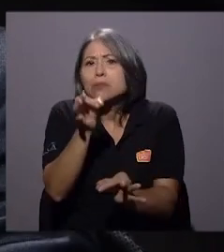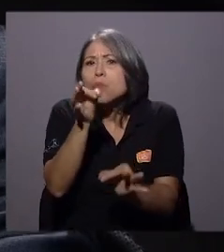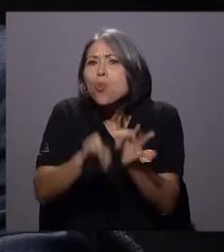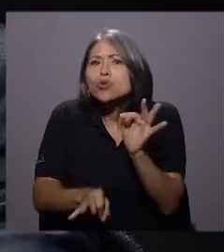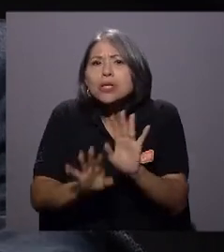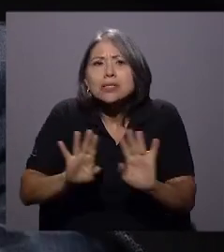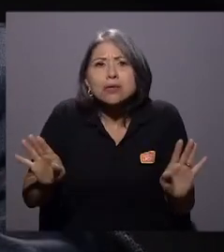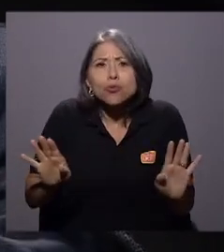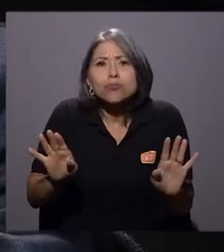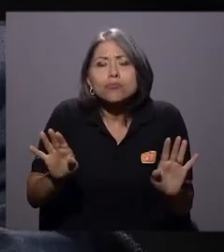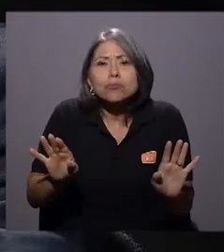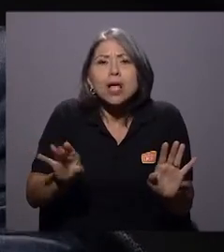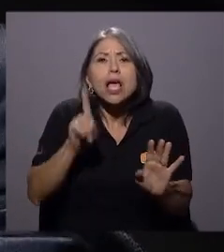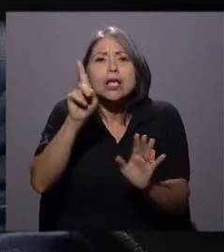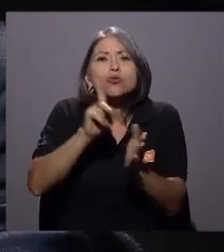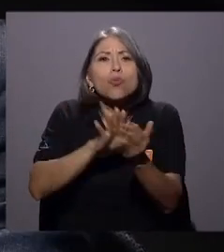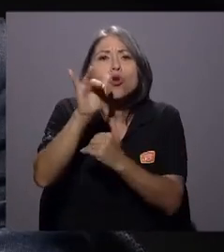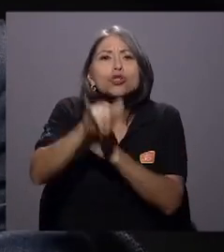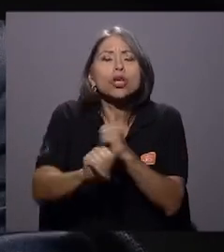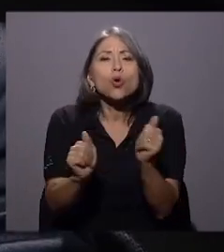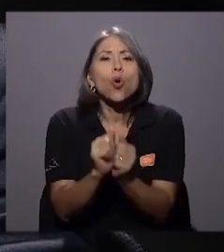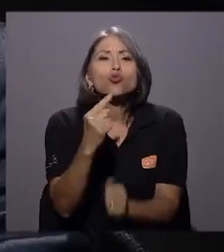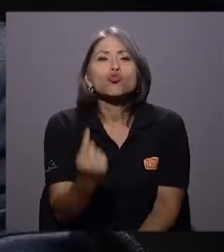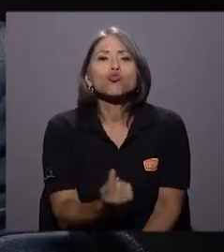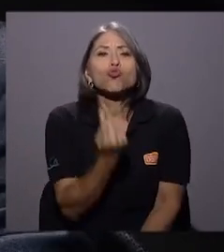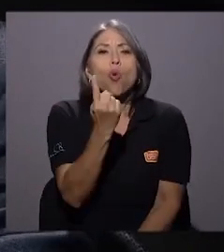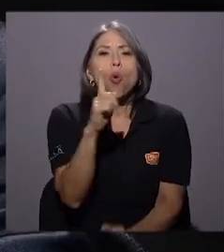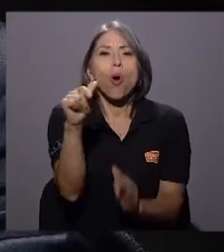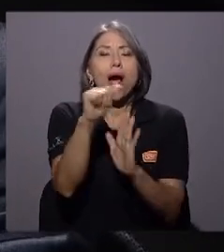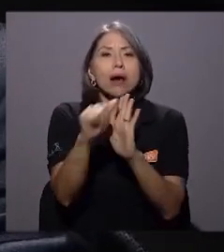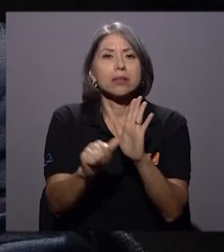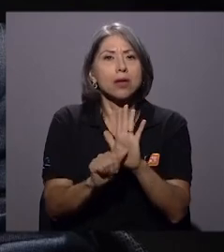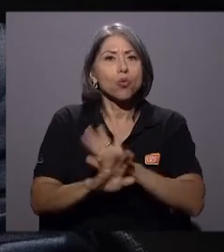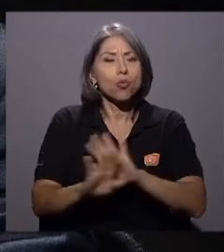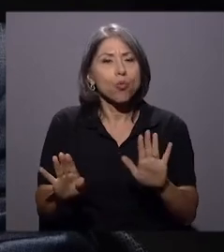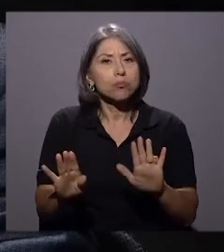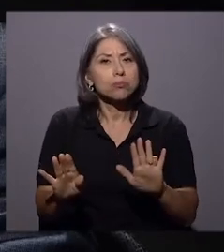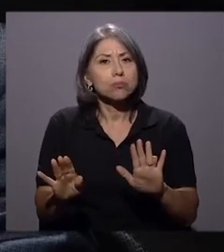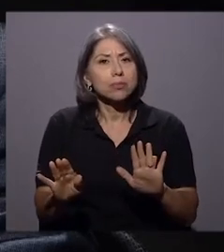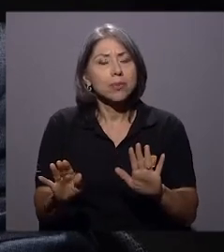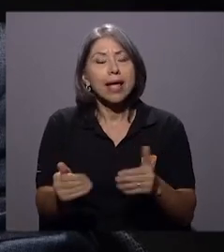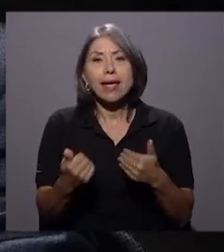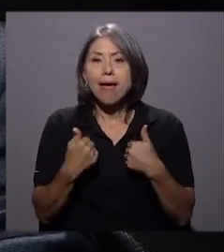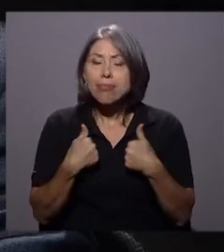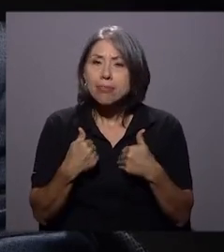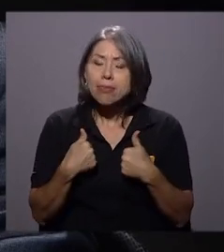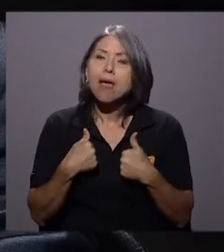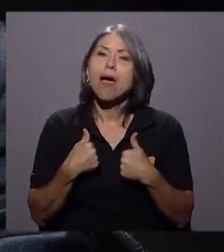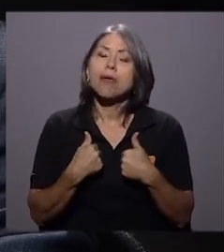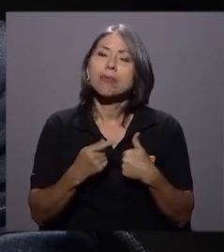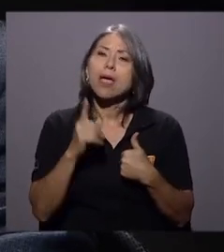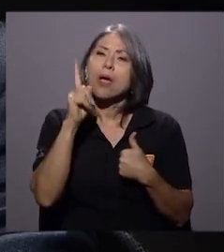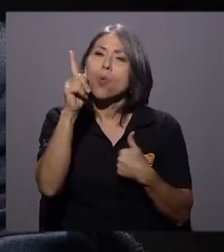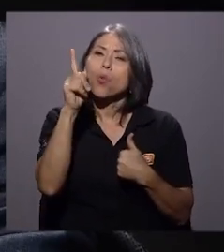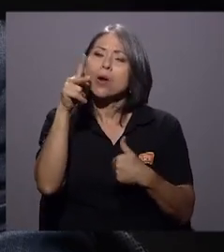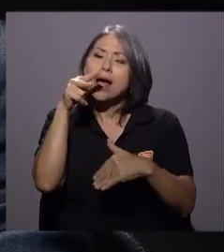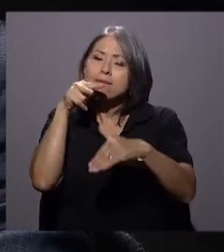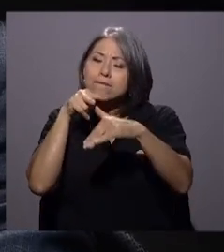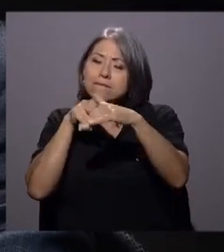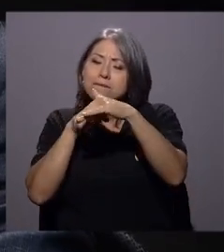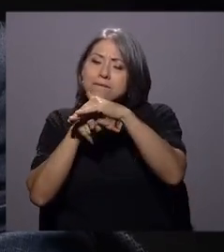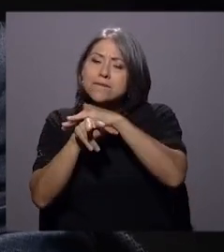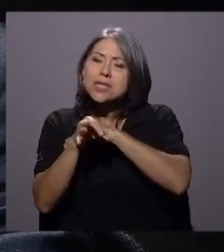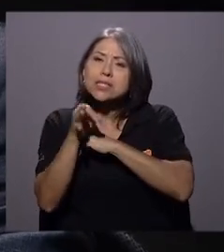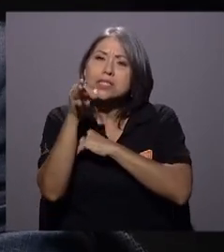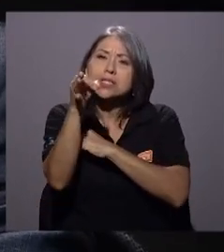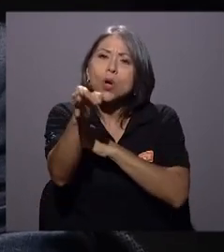costarricenses, es un proyecto de un artículo único que tiene una visión de poder ampliar